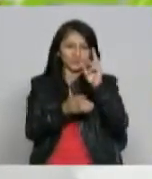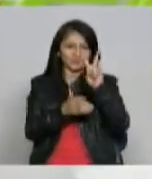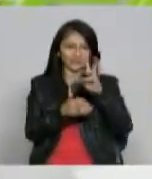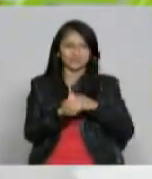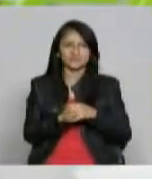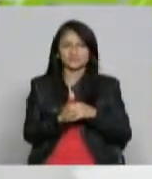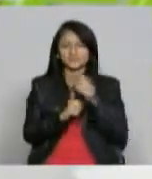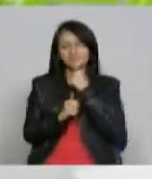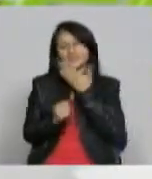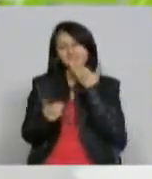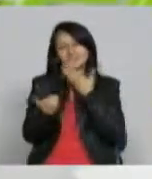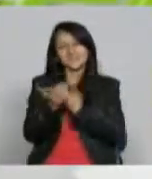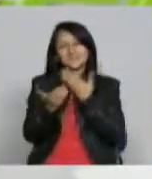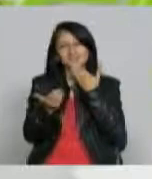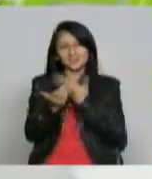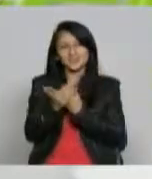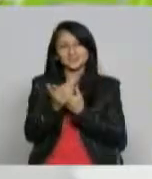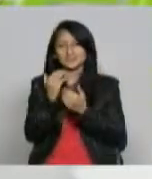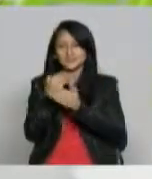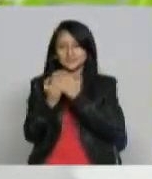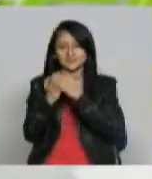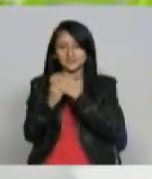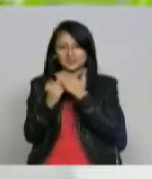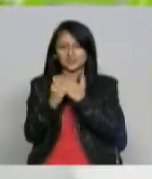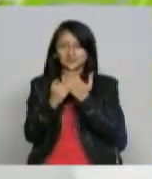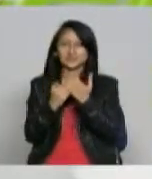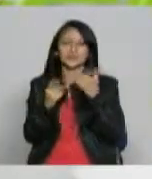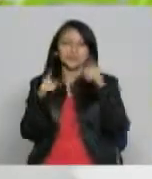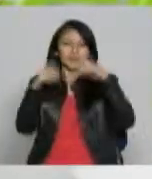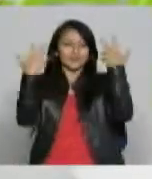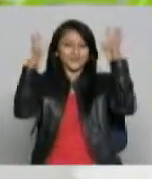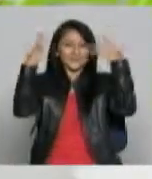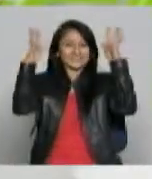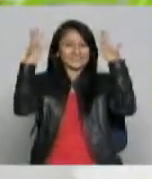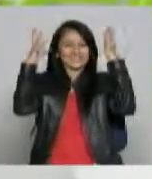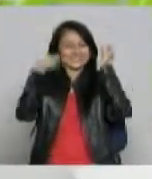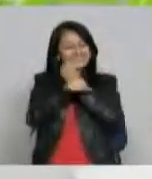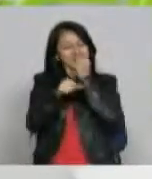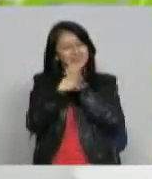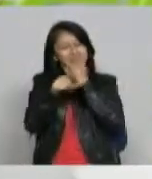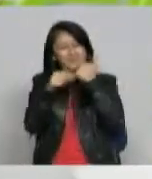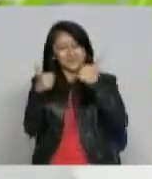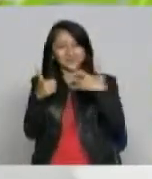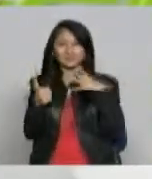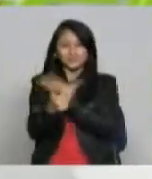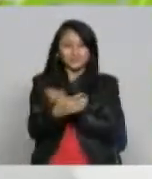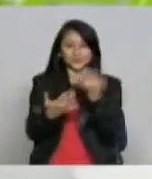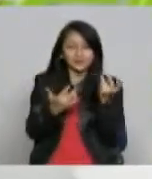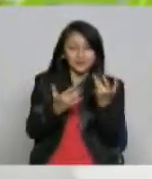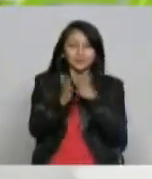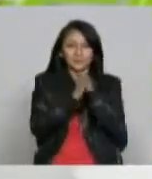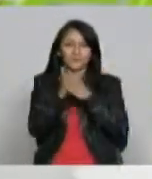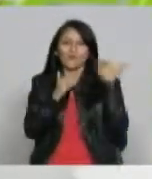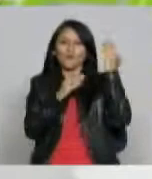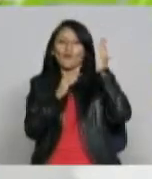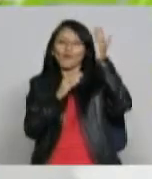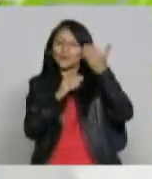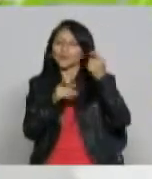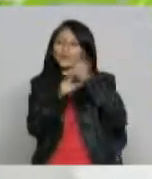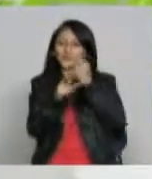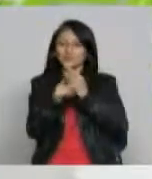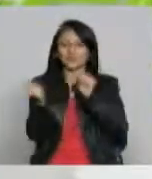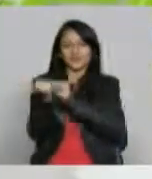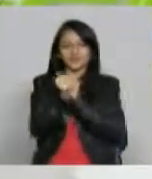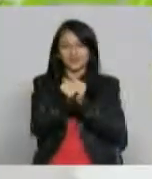muchísimas gracias por haber atendido hoy nuestra invitación felicitaciones a usted a todo su equipo de trabajo y esperamos pues contar con usted en próximos programas y bueno